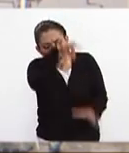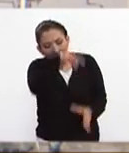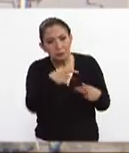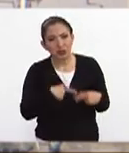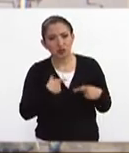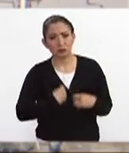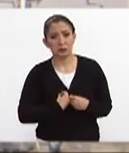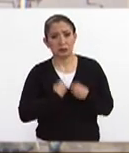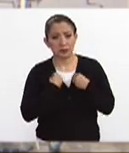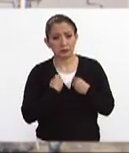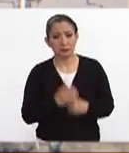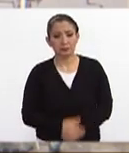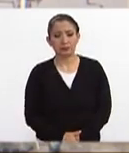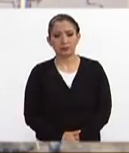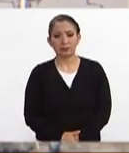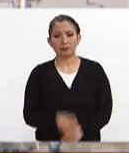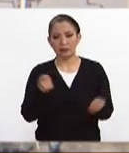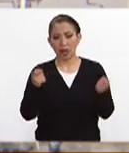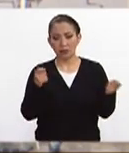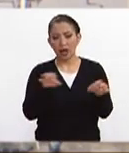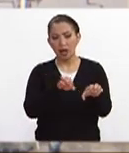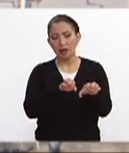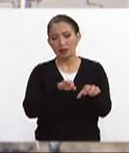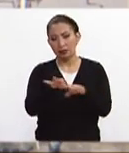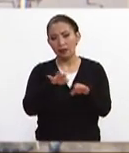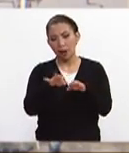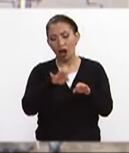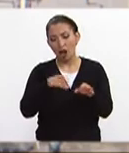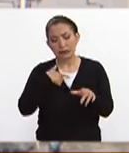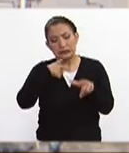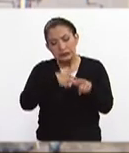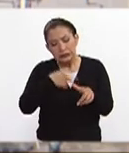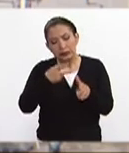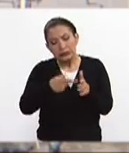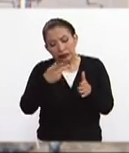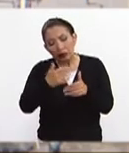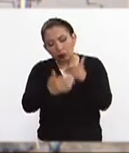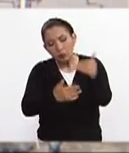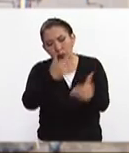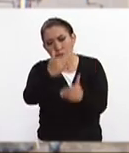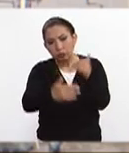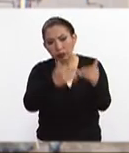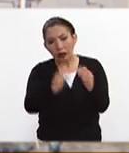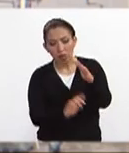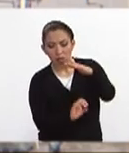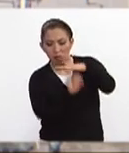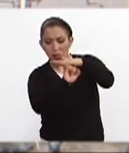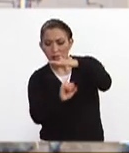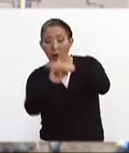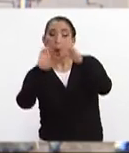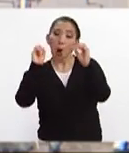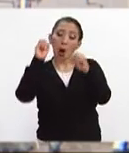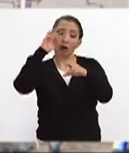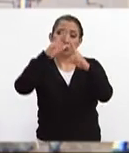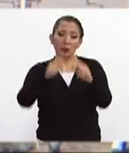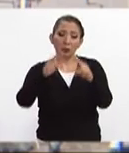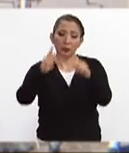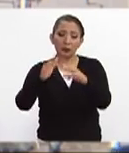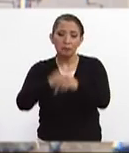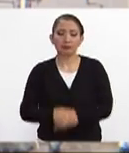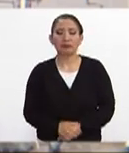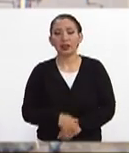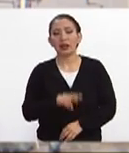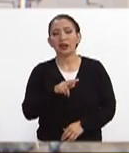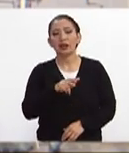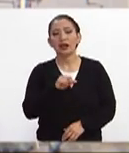bajo los escombros. Y obviamente coordinar las acciones de seguimiento en los procesos de estabilización o demolición correspondiente. Así es,